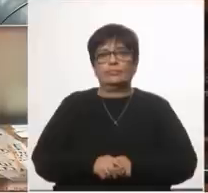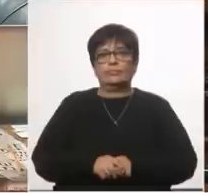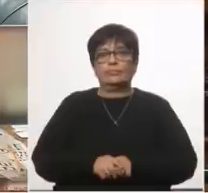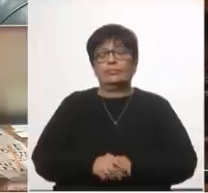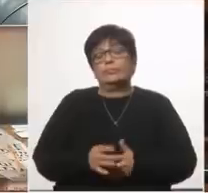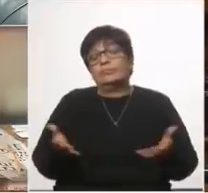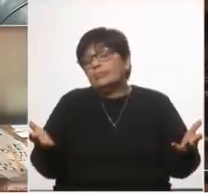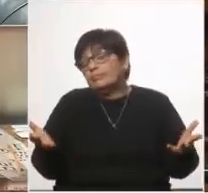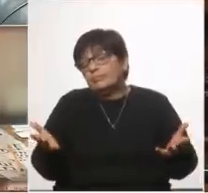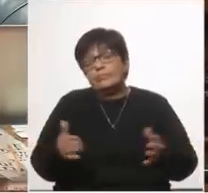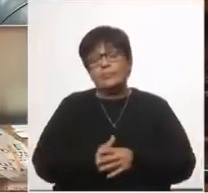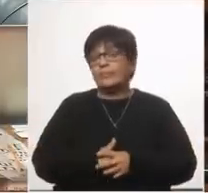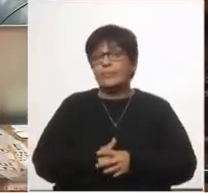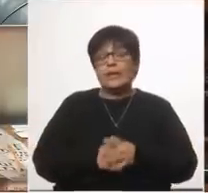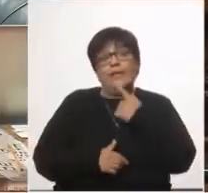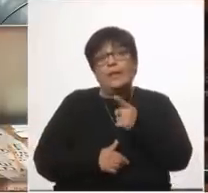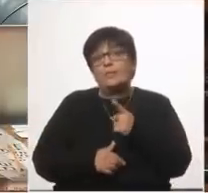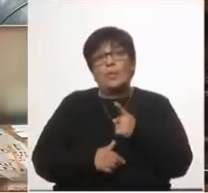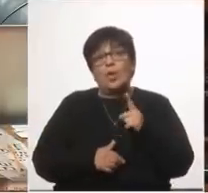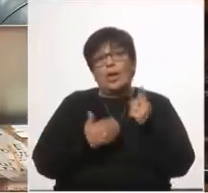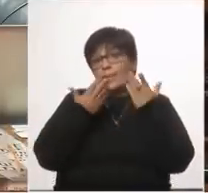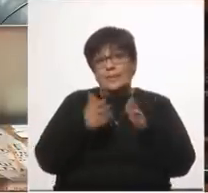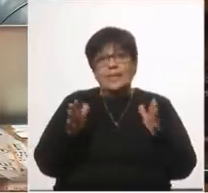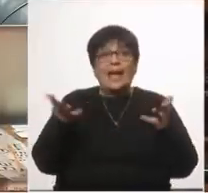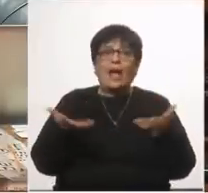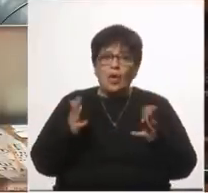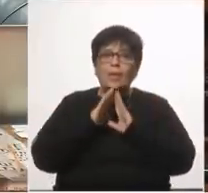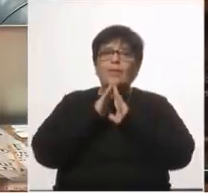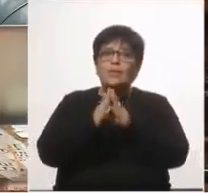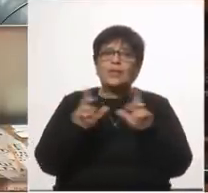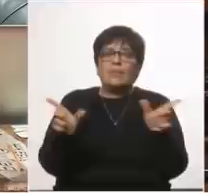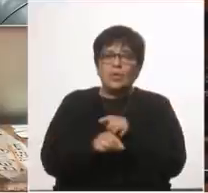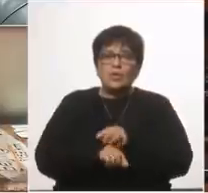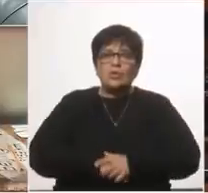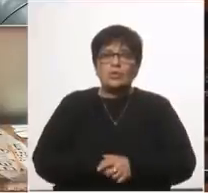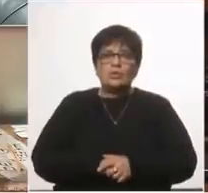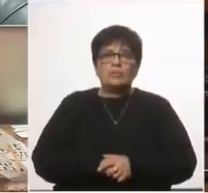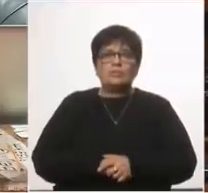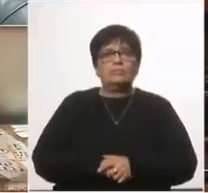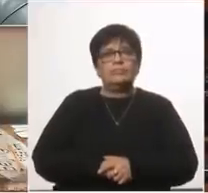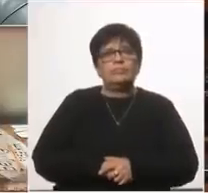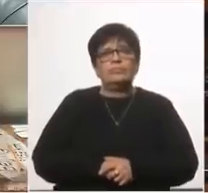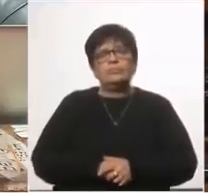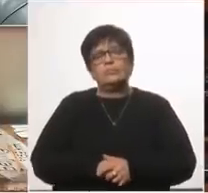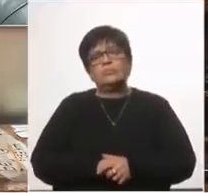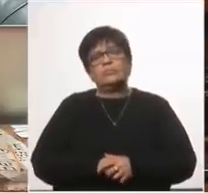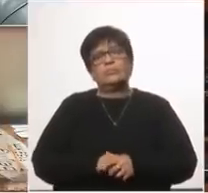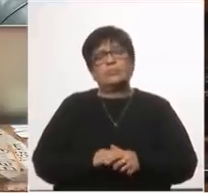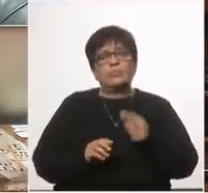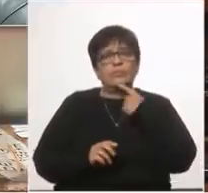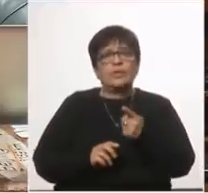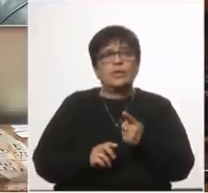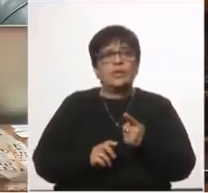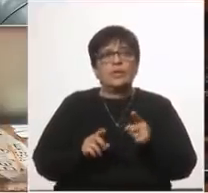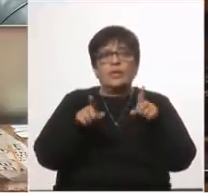y bueno y ya lo lo dijimos antes pero lo preguntamos para terminar cuál es el fundamento de no tomar